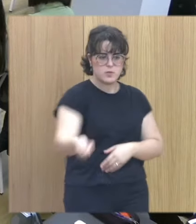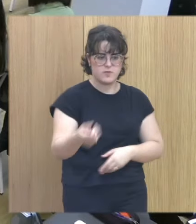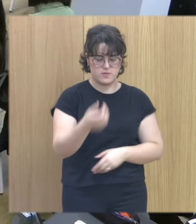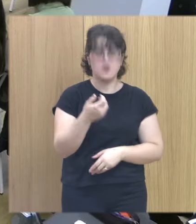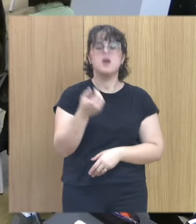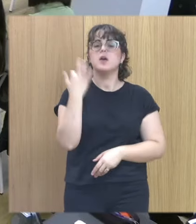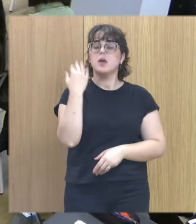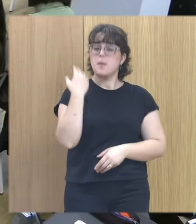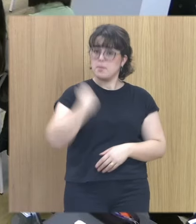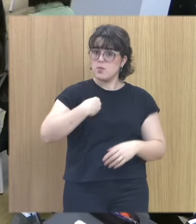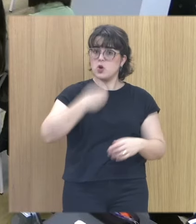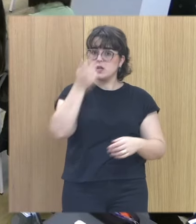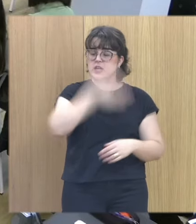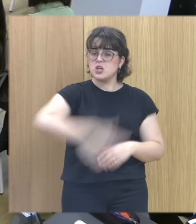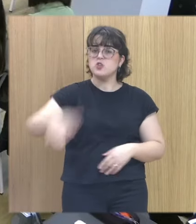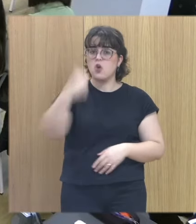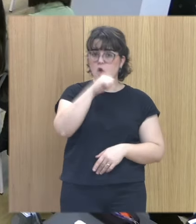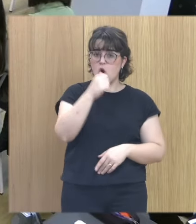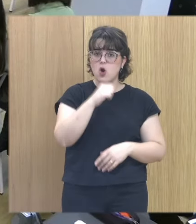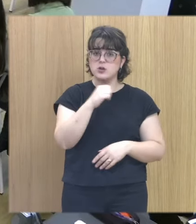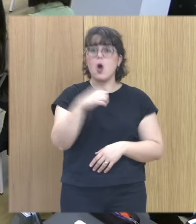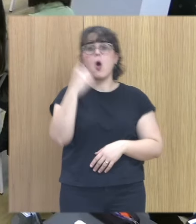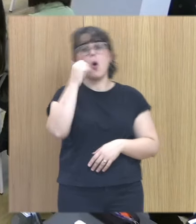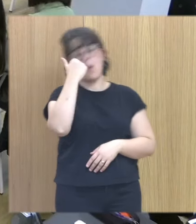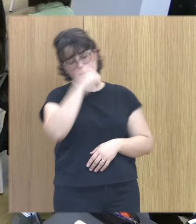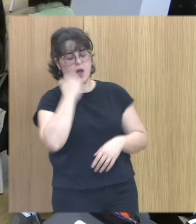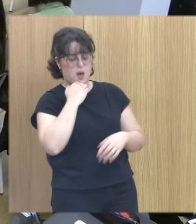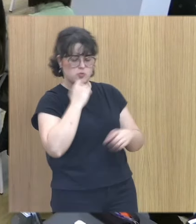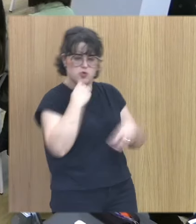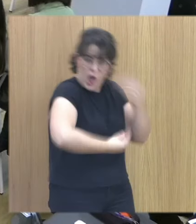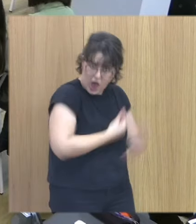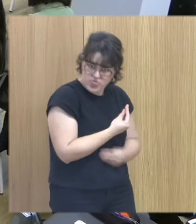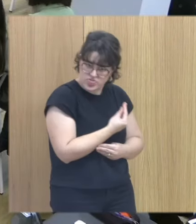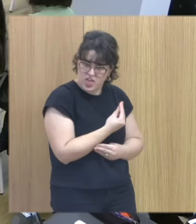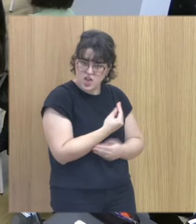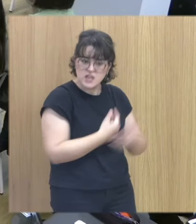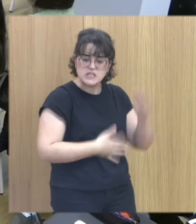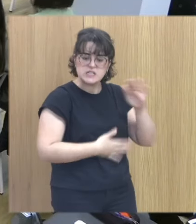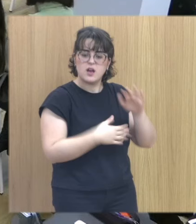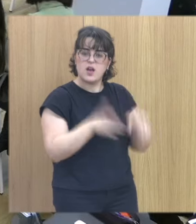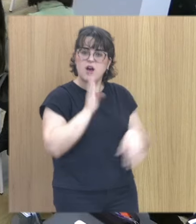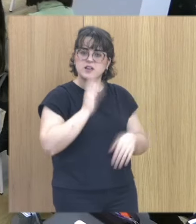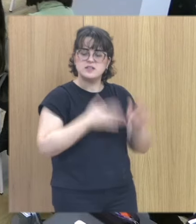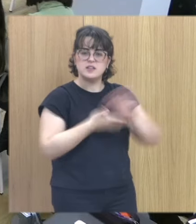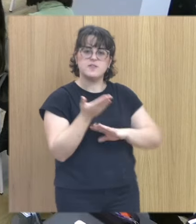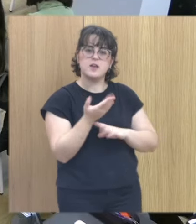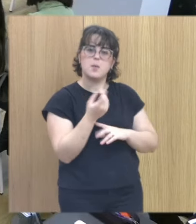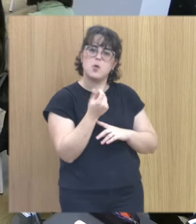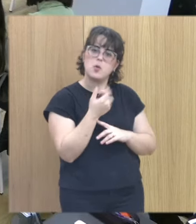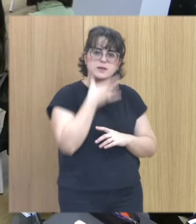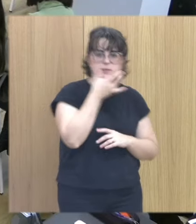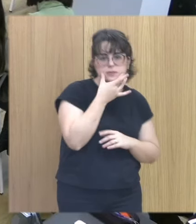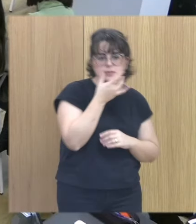los niños varones que sido abusados por un varón como usted ha comentado es un carácter más retraído